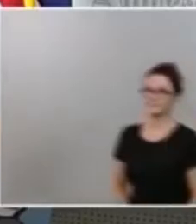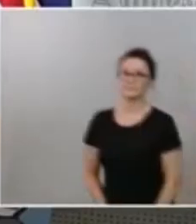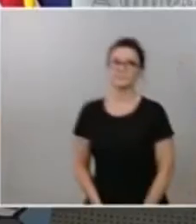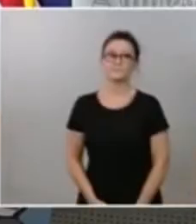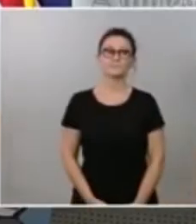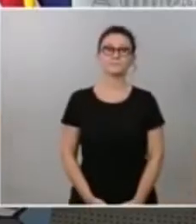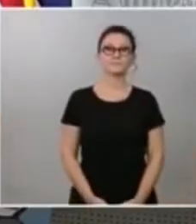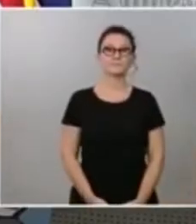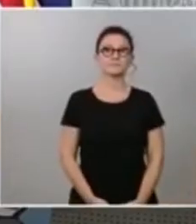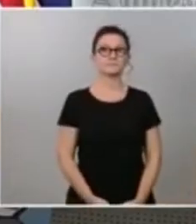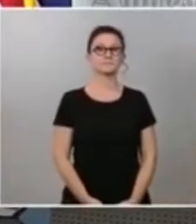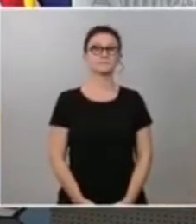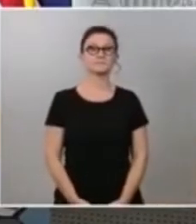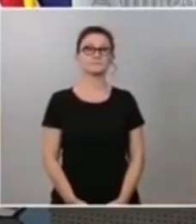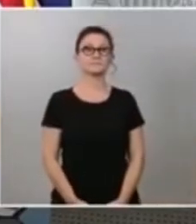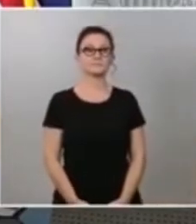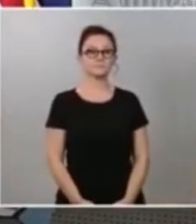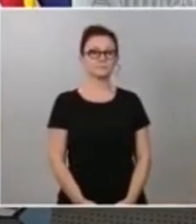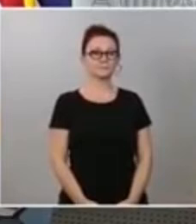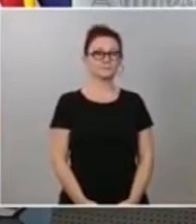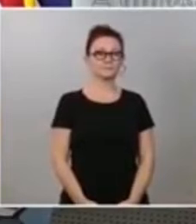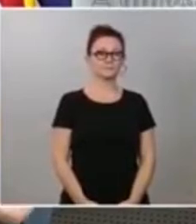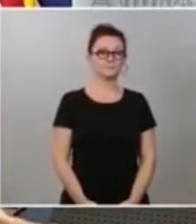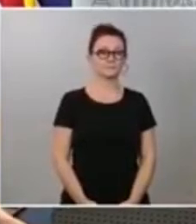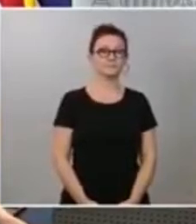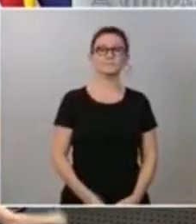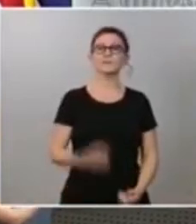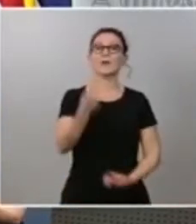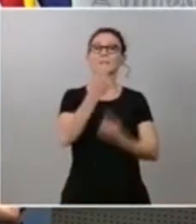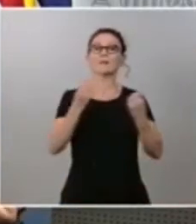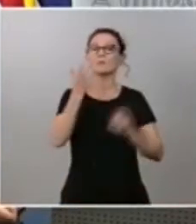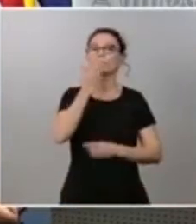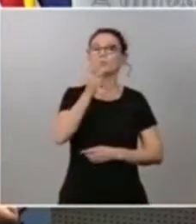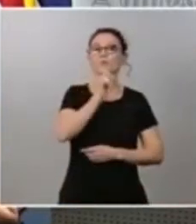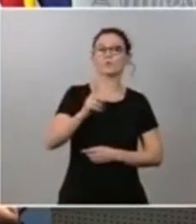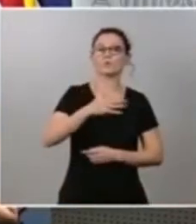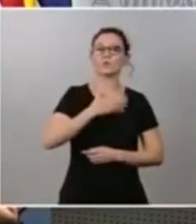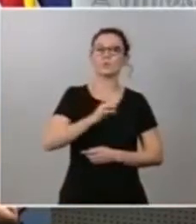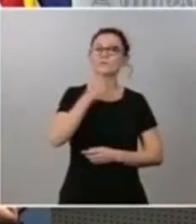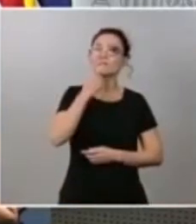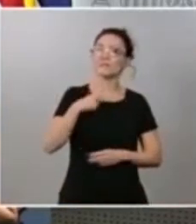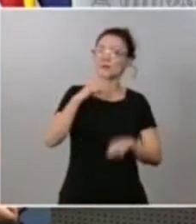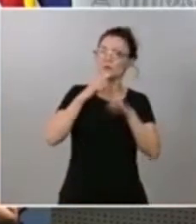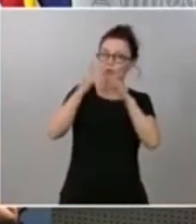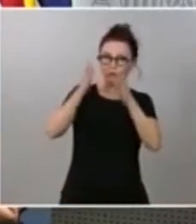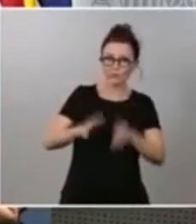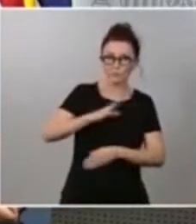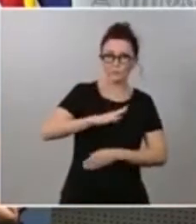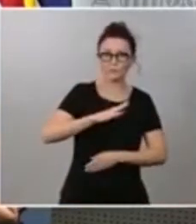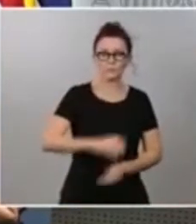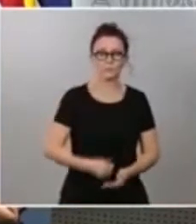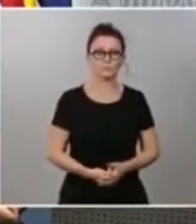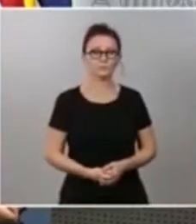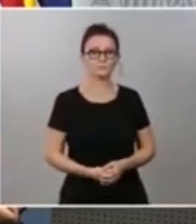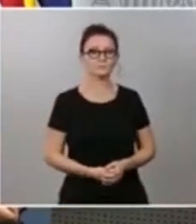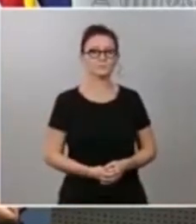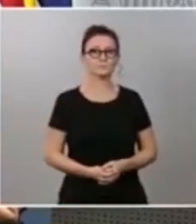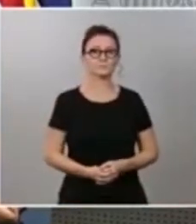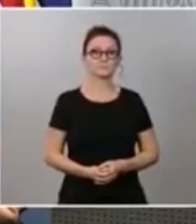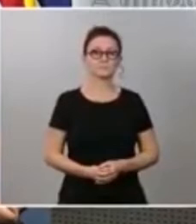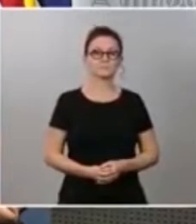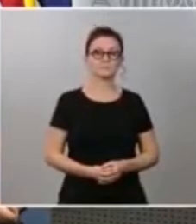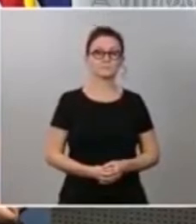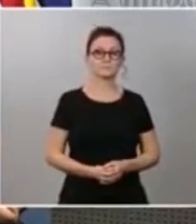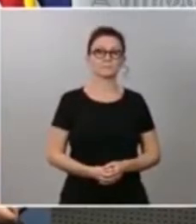No conozco alguno de vosotros si te puedes identificar o no os pongo ahora mismo Sí, soy Ño Gauri del